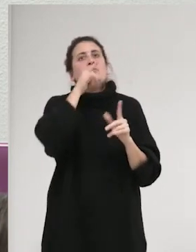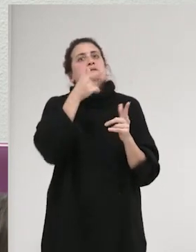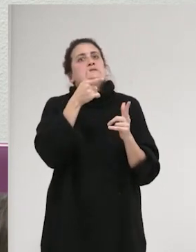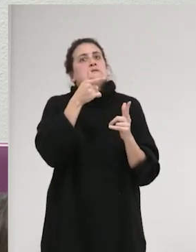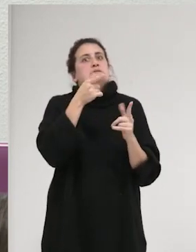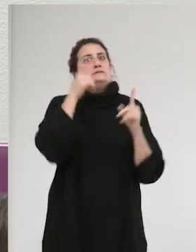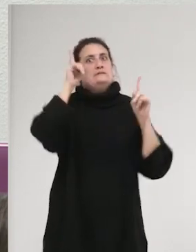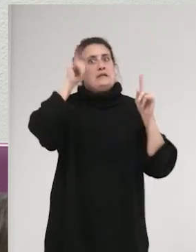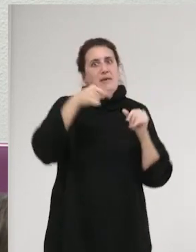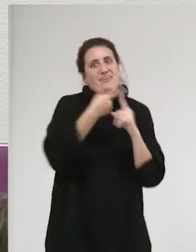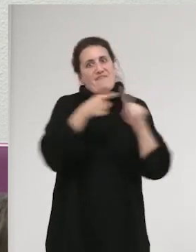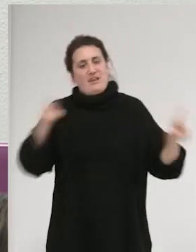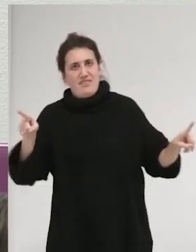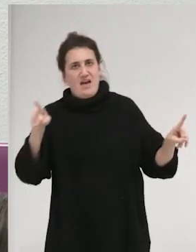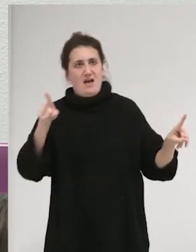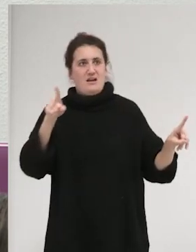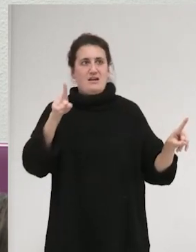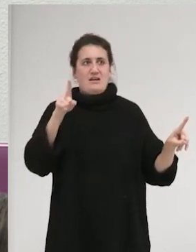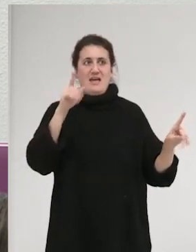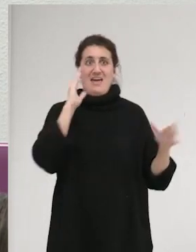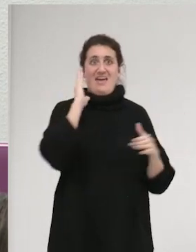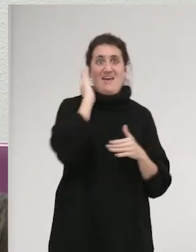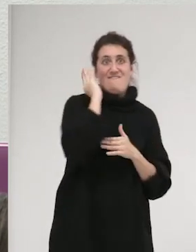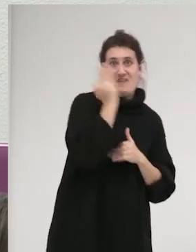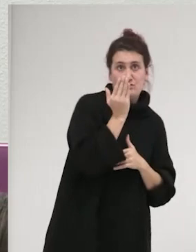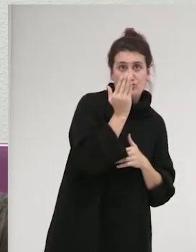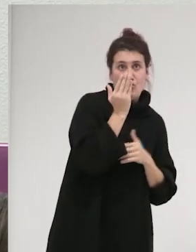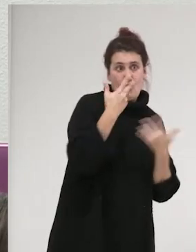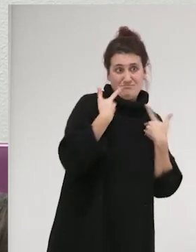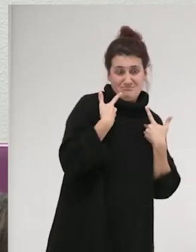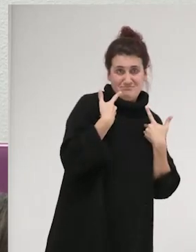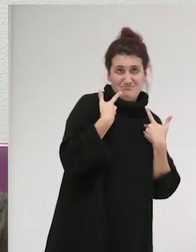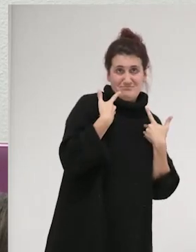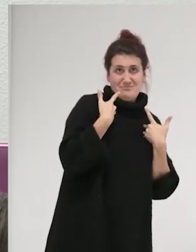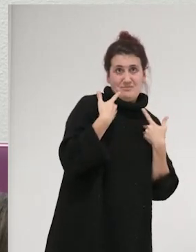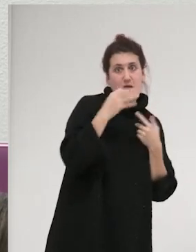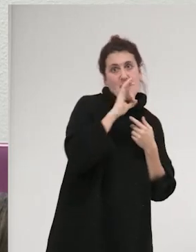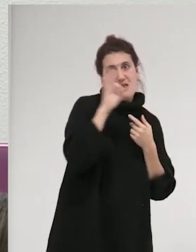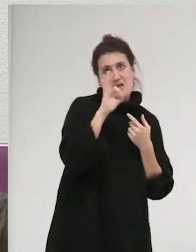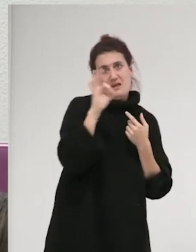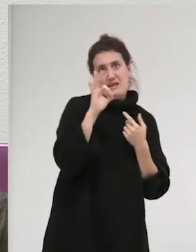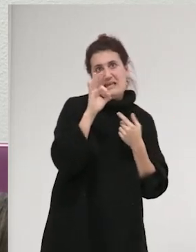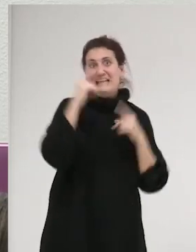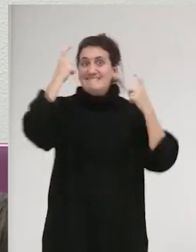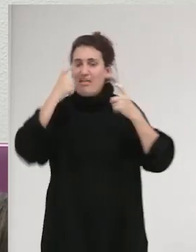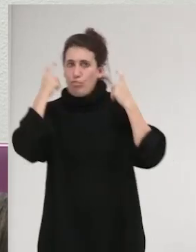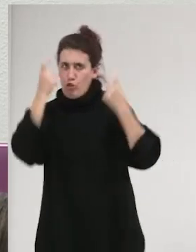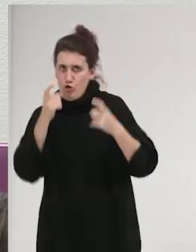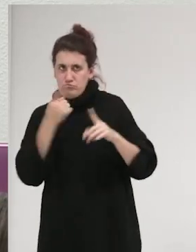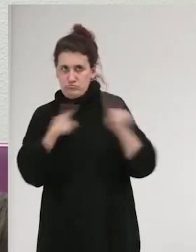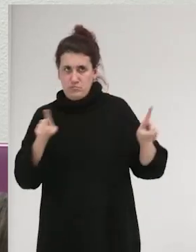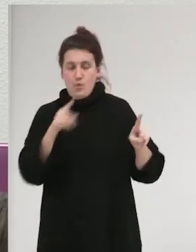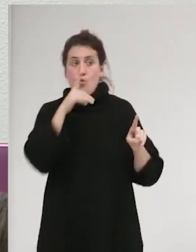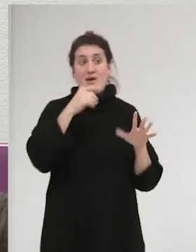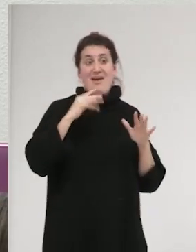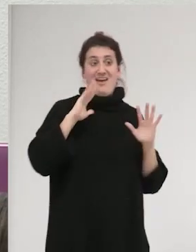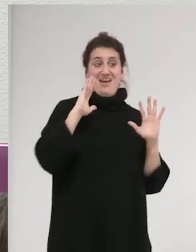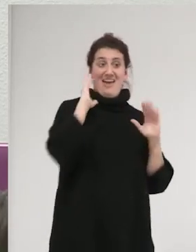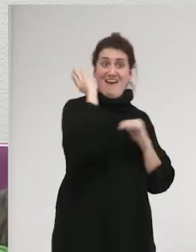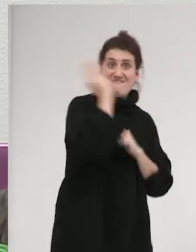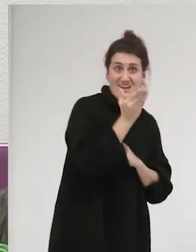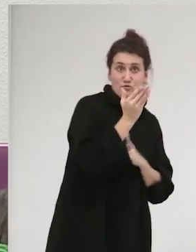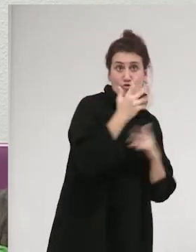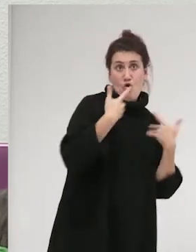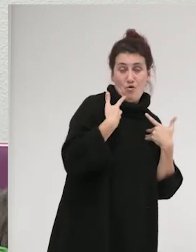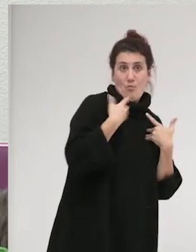intencionalidad, ¿no? Como el efecto es convertido en... O muchas veces puede haber un efecto